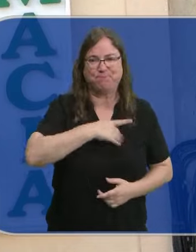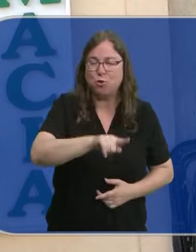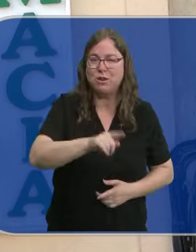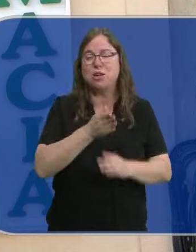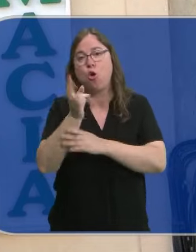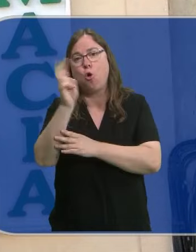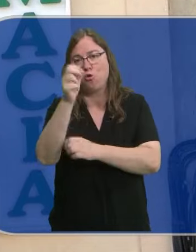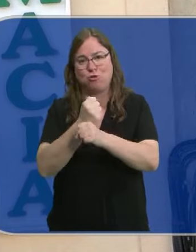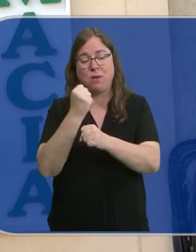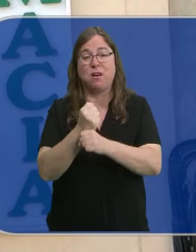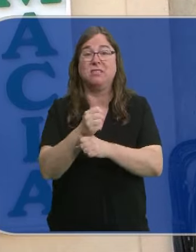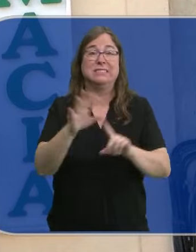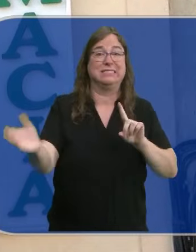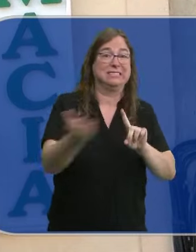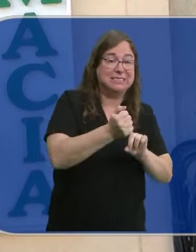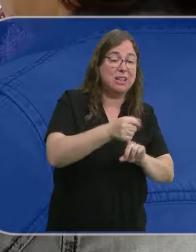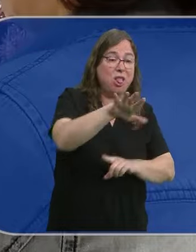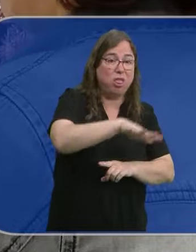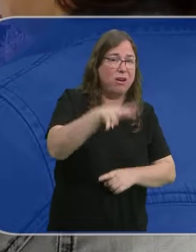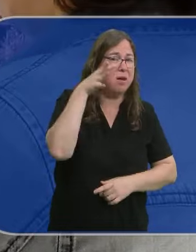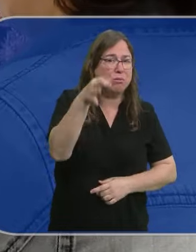lo que complica todavía más que elijan estas zonas.